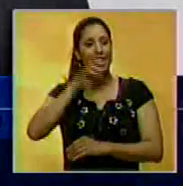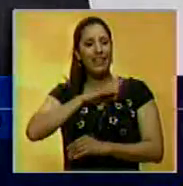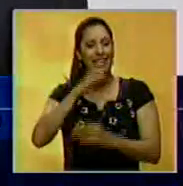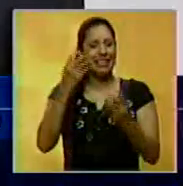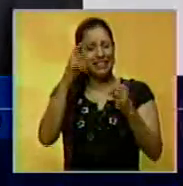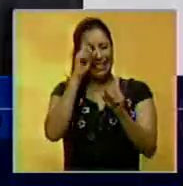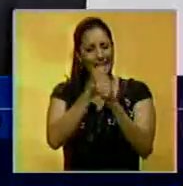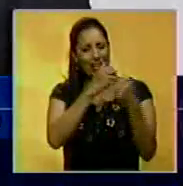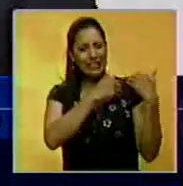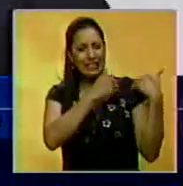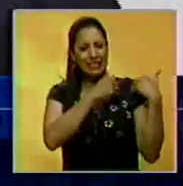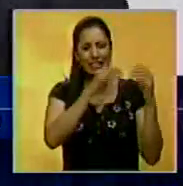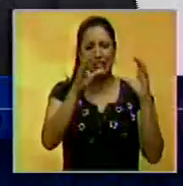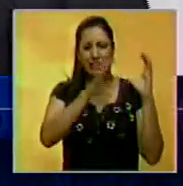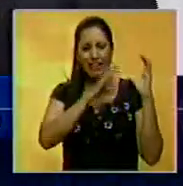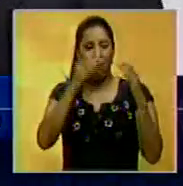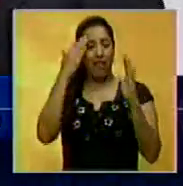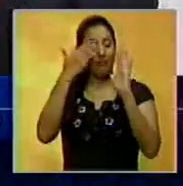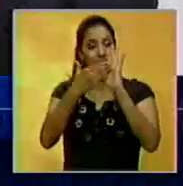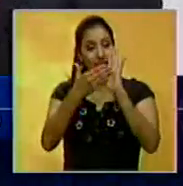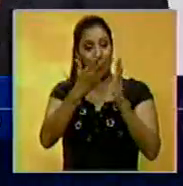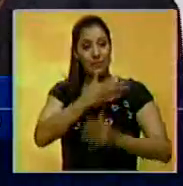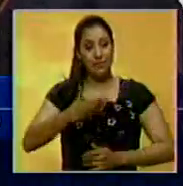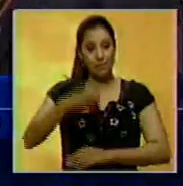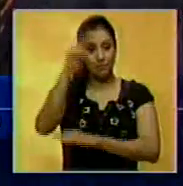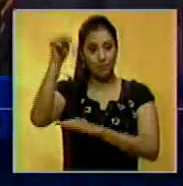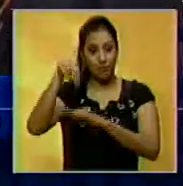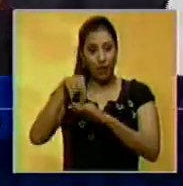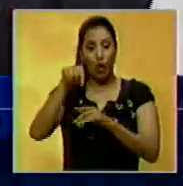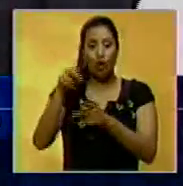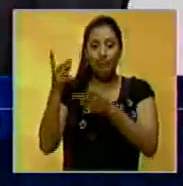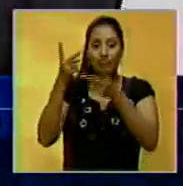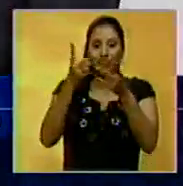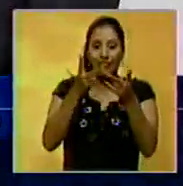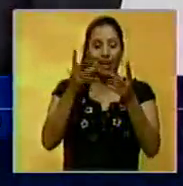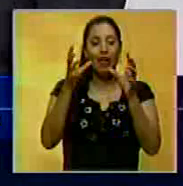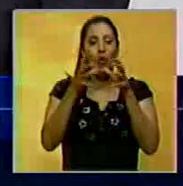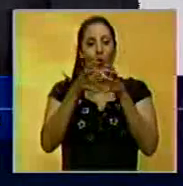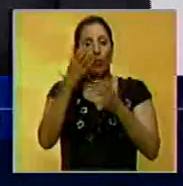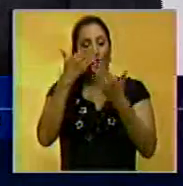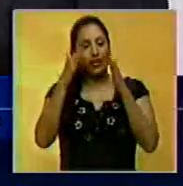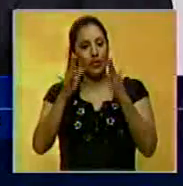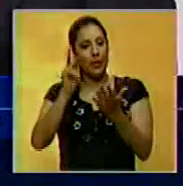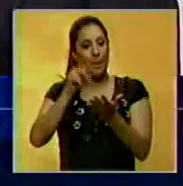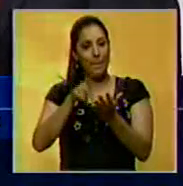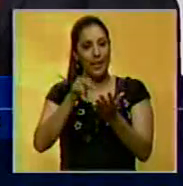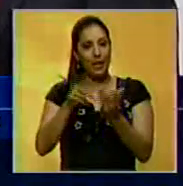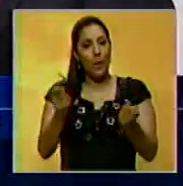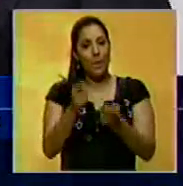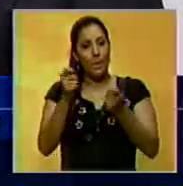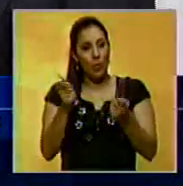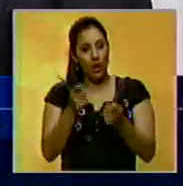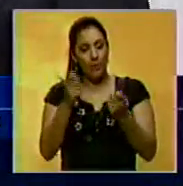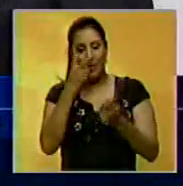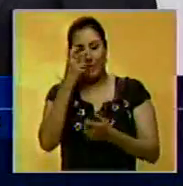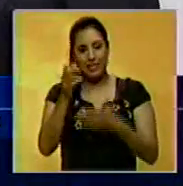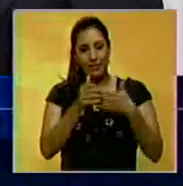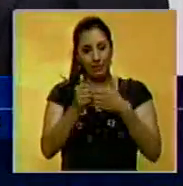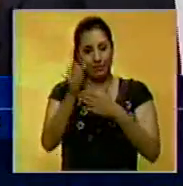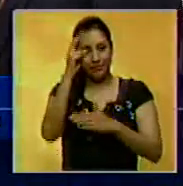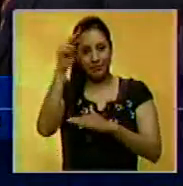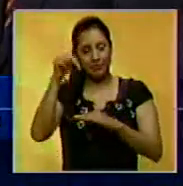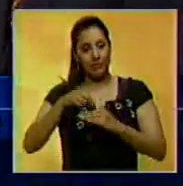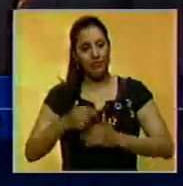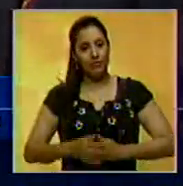múltiples ocupaciones al frente del Parlamento, hoy está recibiendo a un grupo de estudiantes que vienen a participar en el programa de visitas guiadas de la